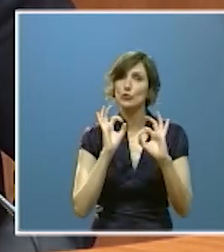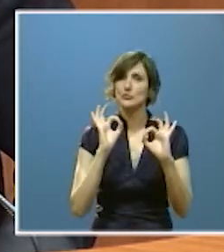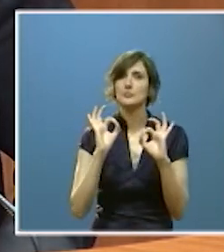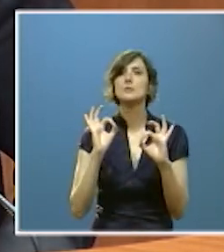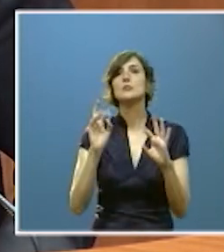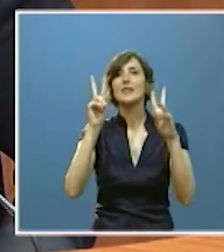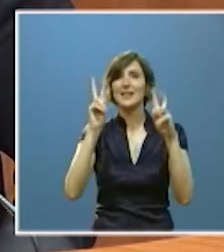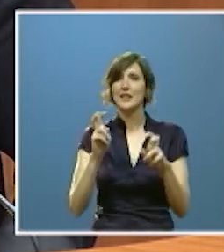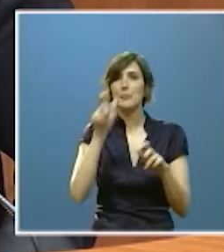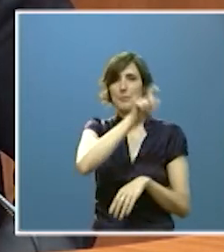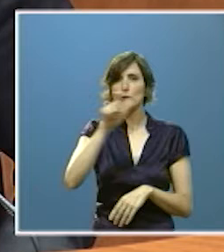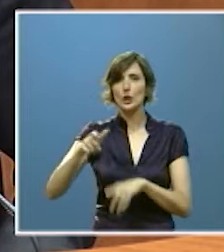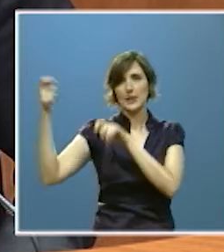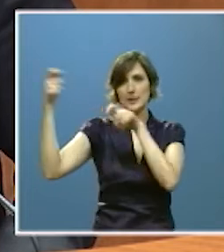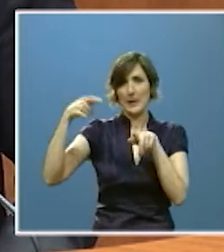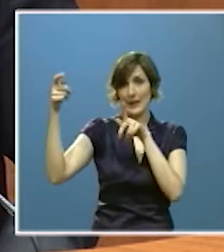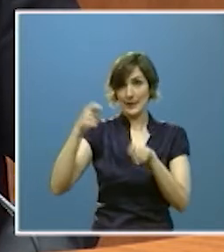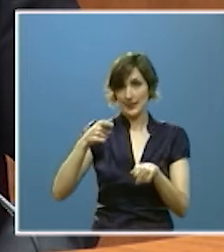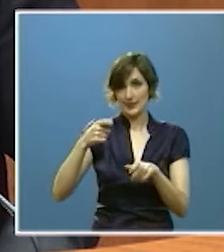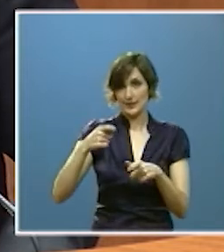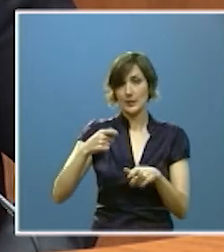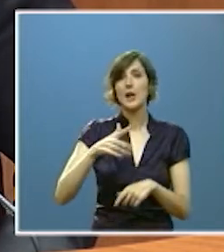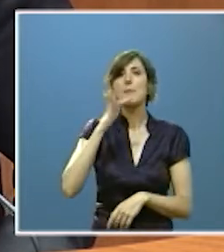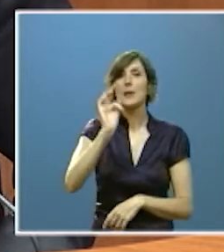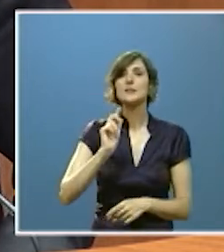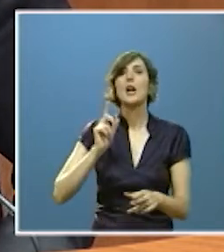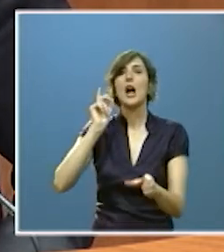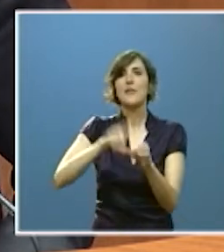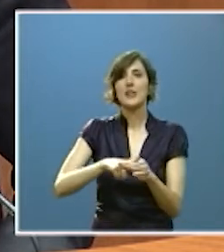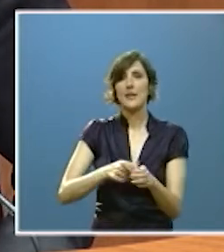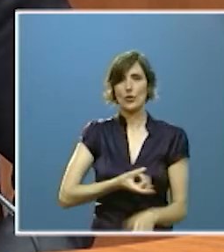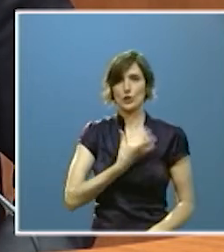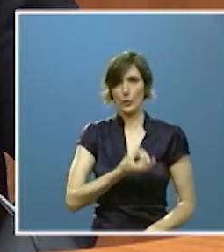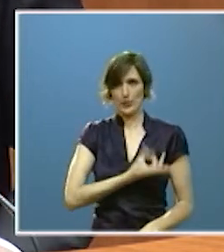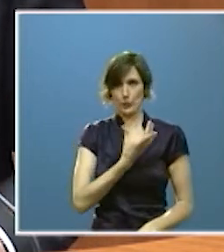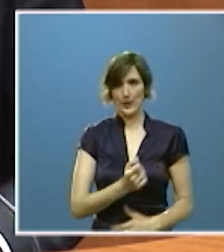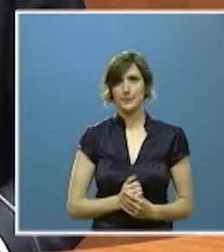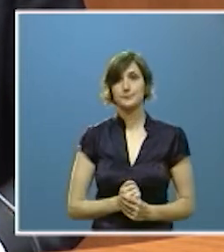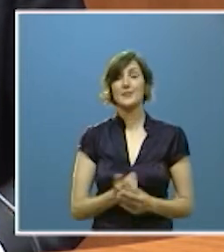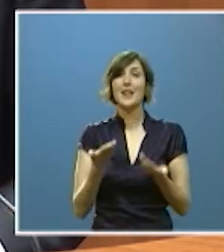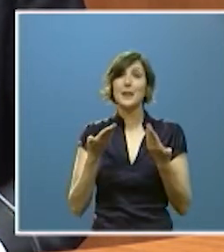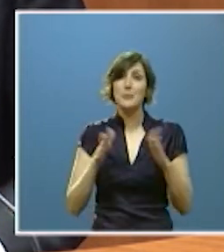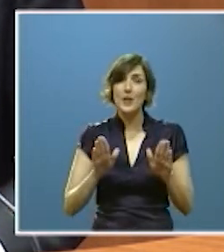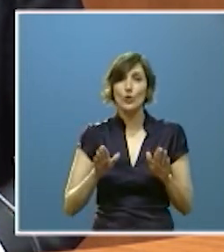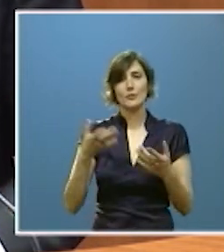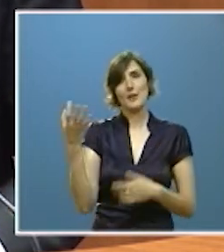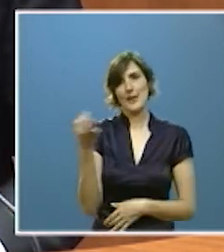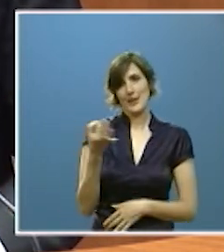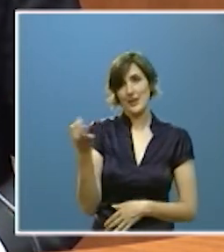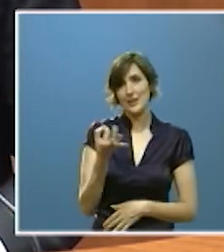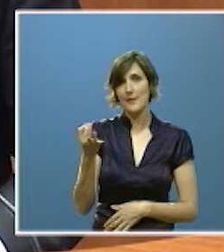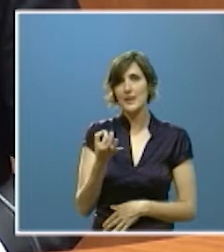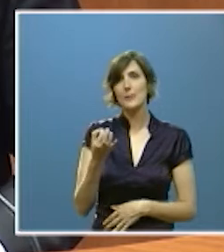crecimiento de la población inmigrante y a su propia afiliación a la seguridad social pero es necesario actuar sobre los factores